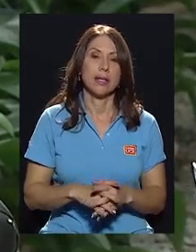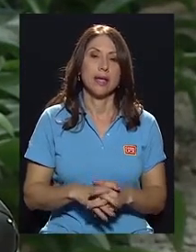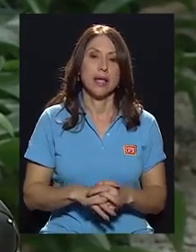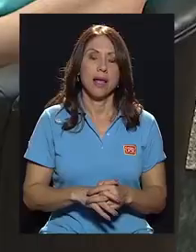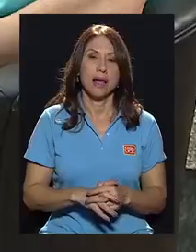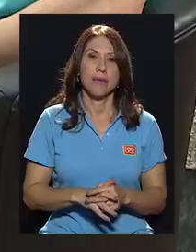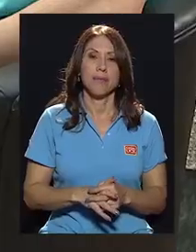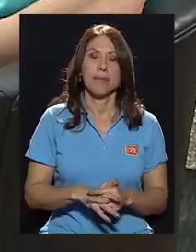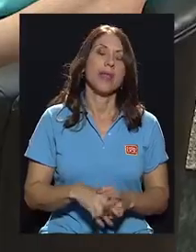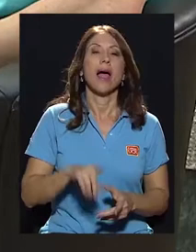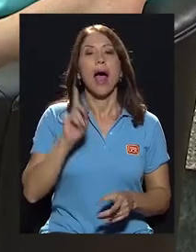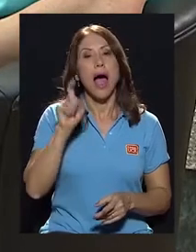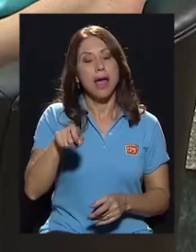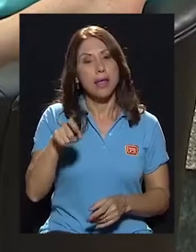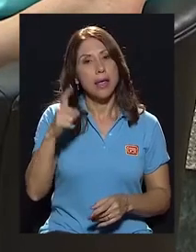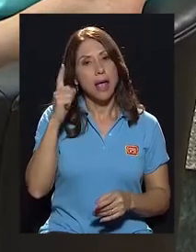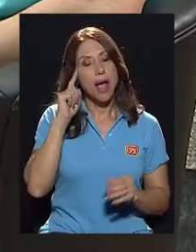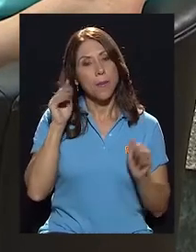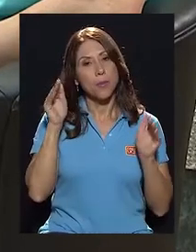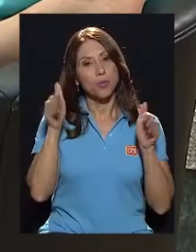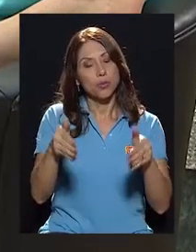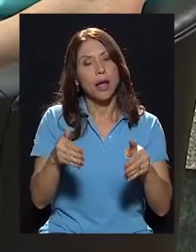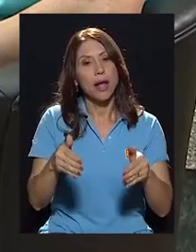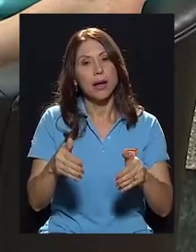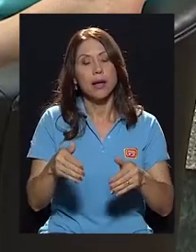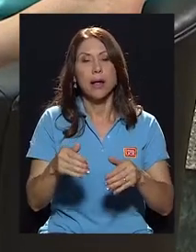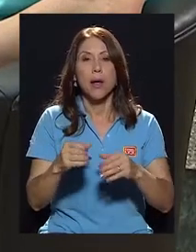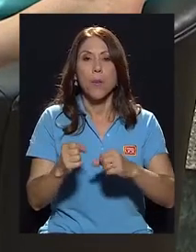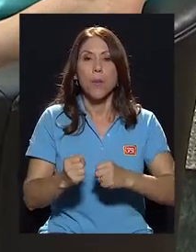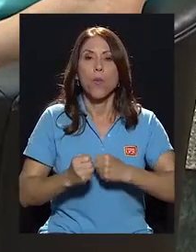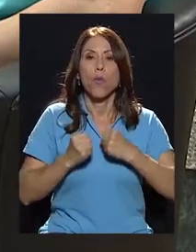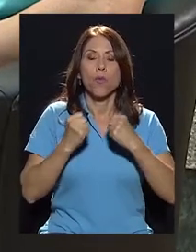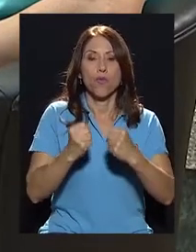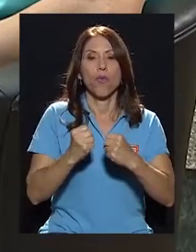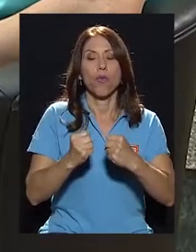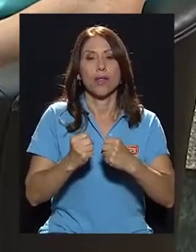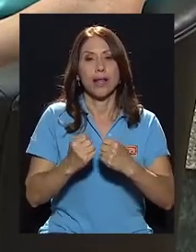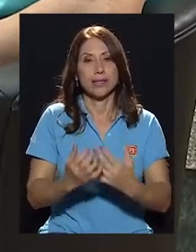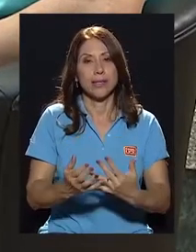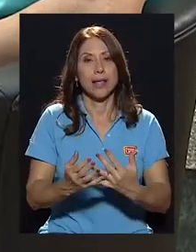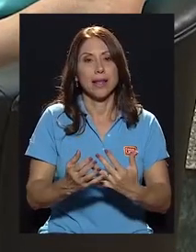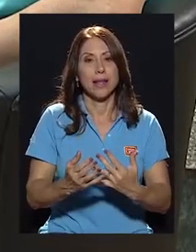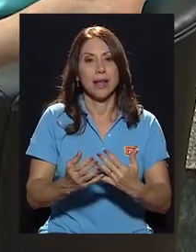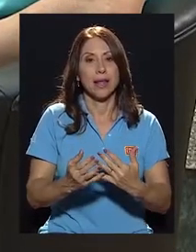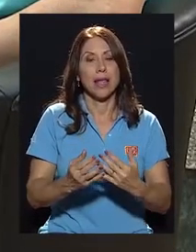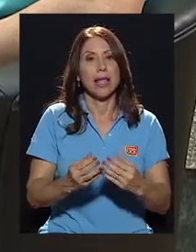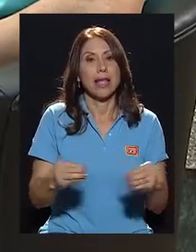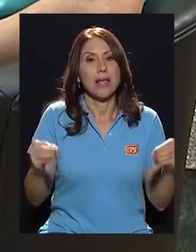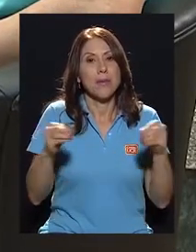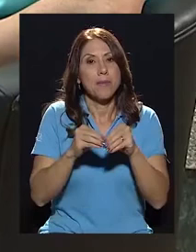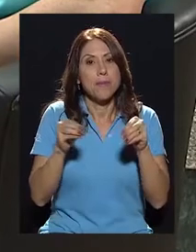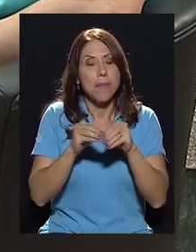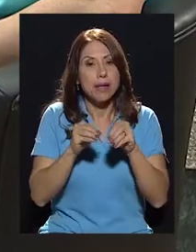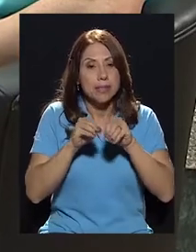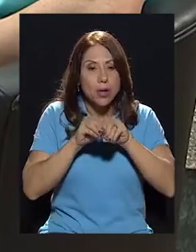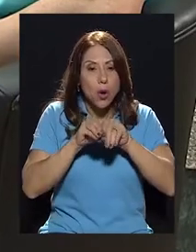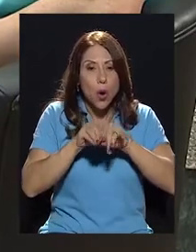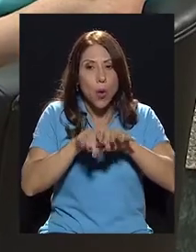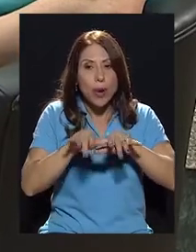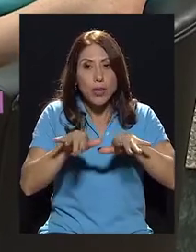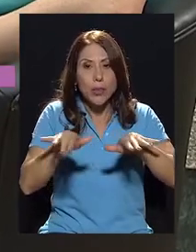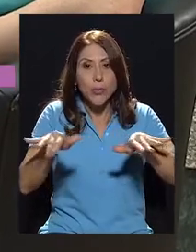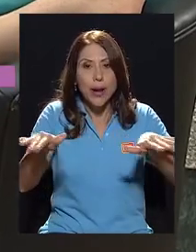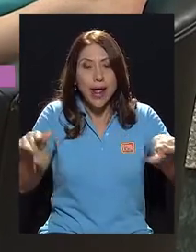Entonces, hay que apostar por fortalecer y aumentar la cobertura de la red de cuido.